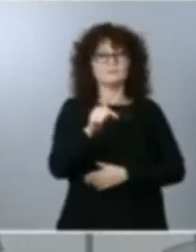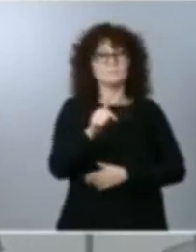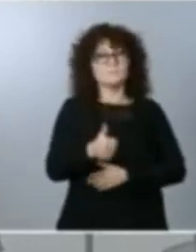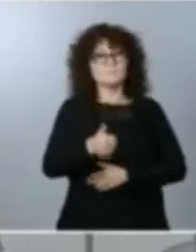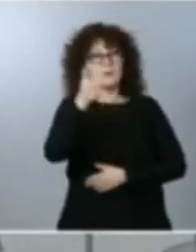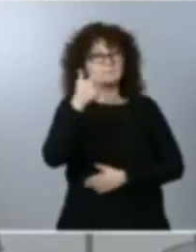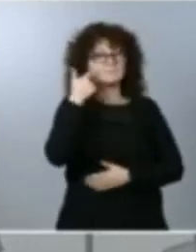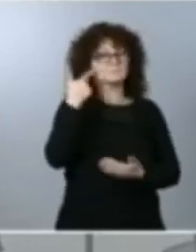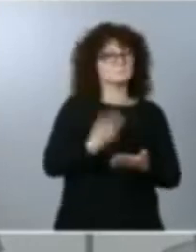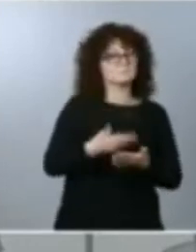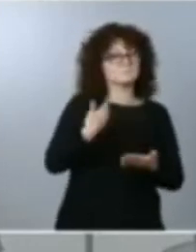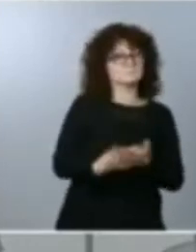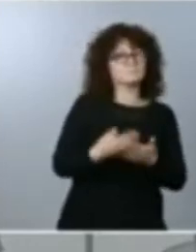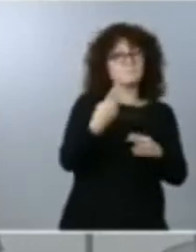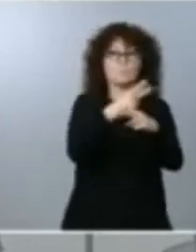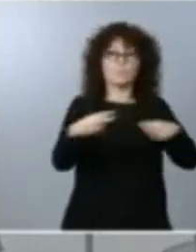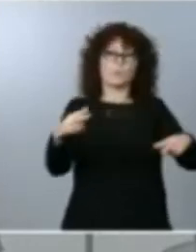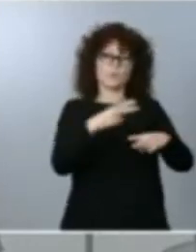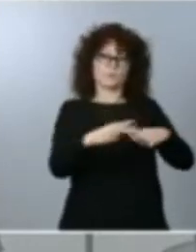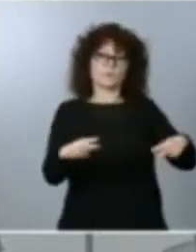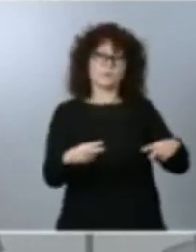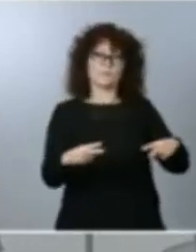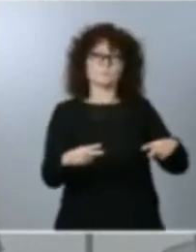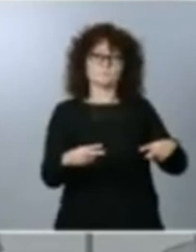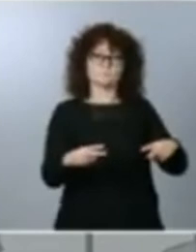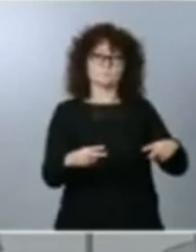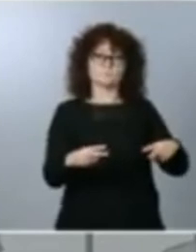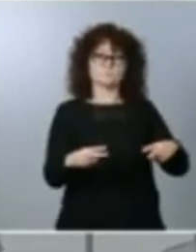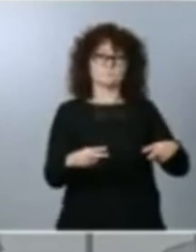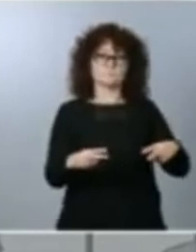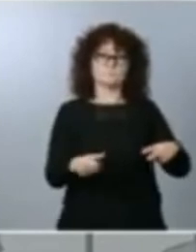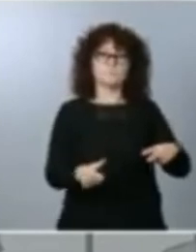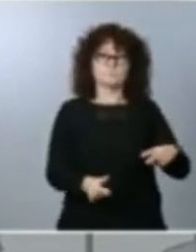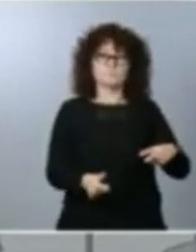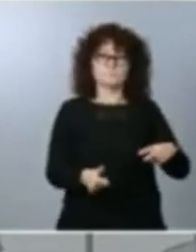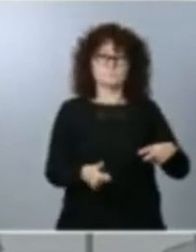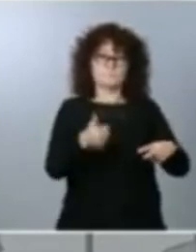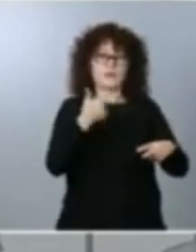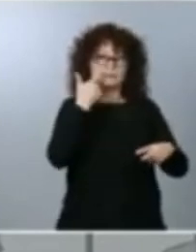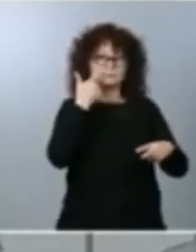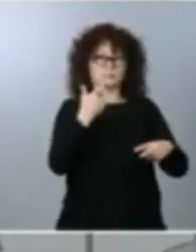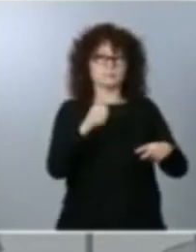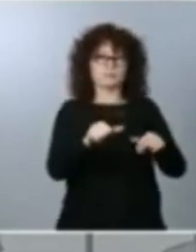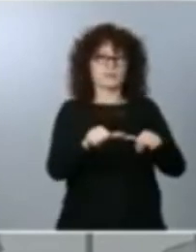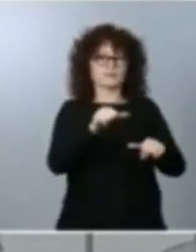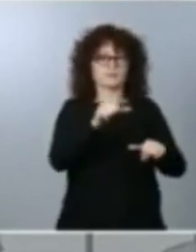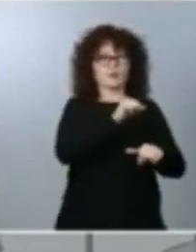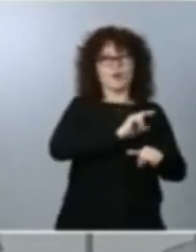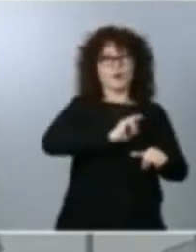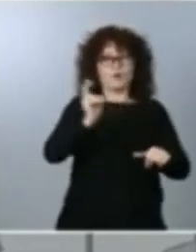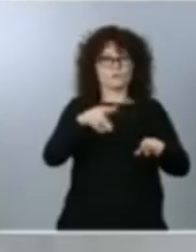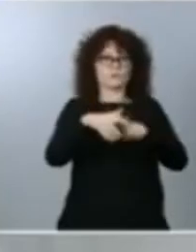si me lo permite que que en anteriores en anteriores momentos de de la vida política española